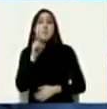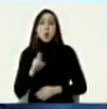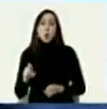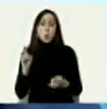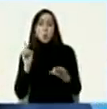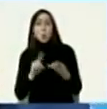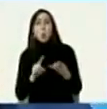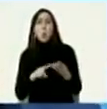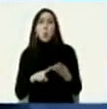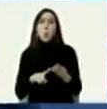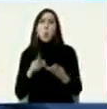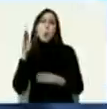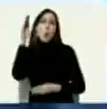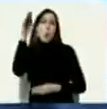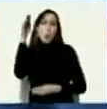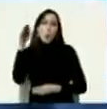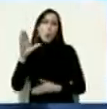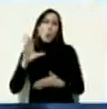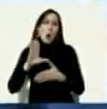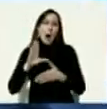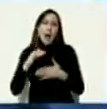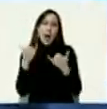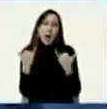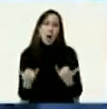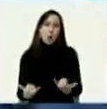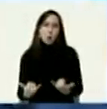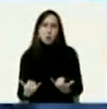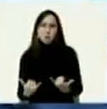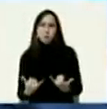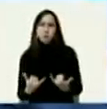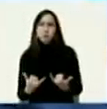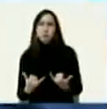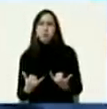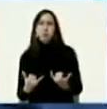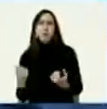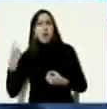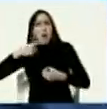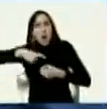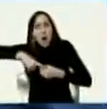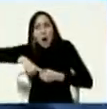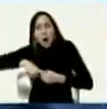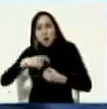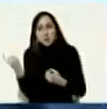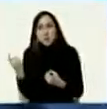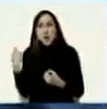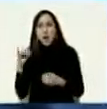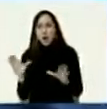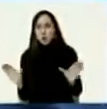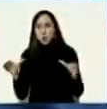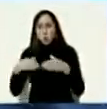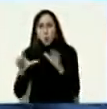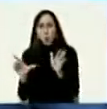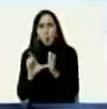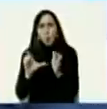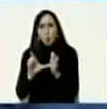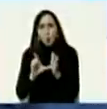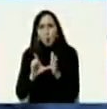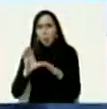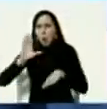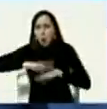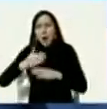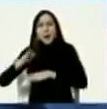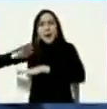consultar su mirada respecto a América Latina en este momento con la desarticulación progresiva del grupo de Lima con la